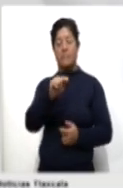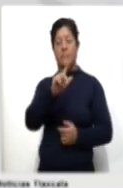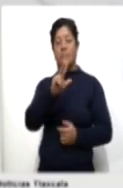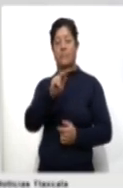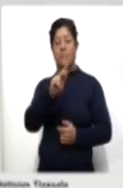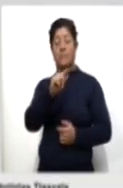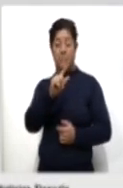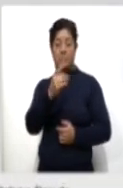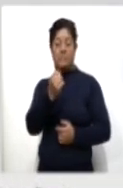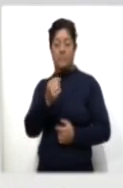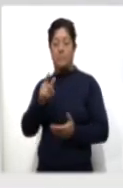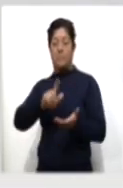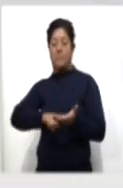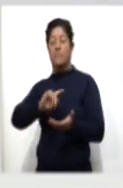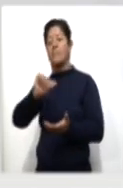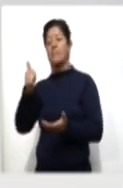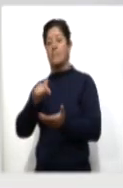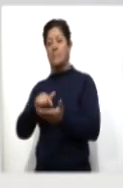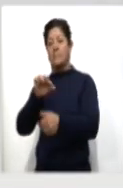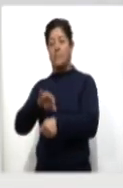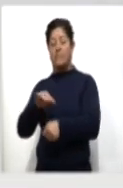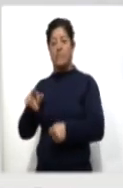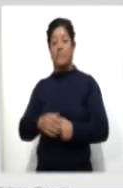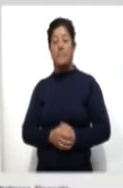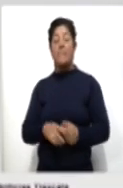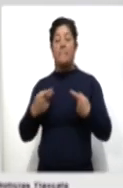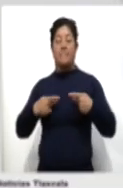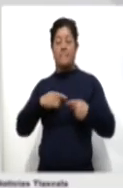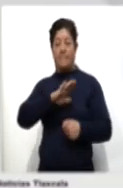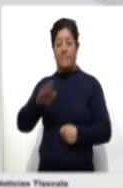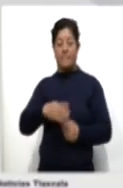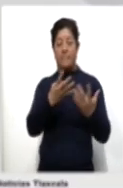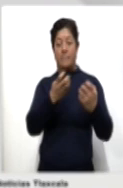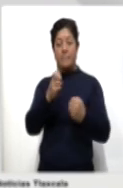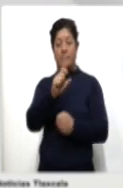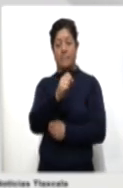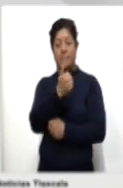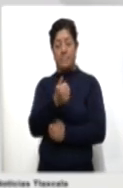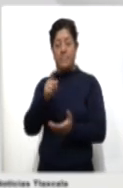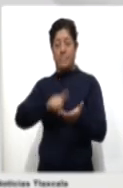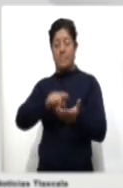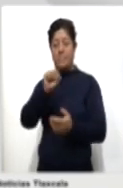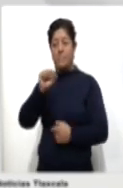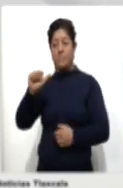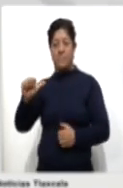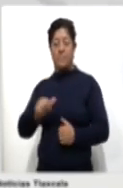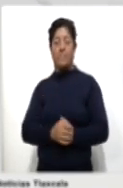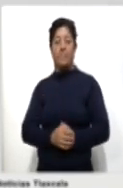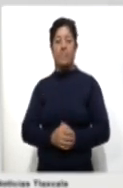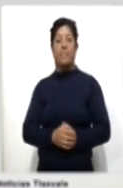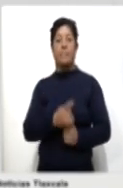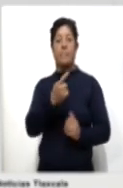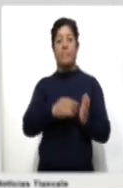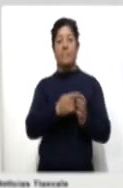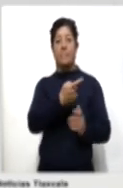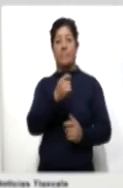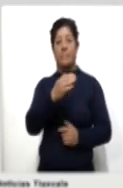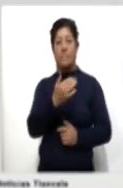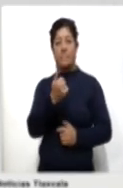espacios médicos. Mientras, del total de fallecimientos, 926 se han registrado en la CESA, 1